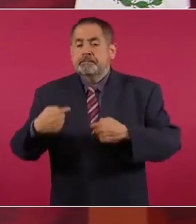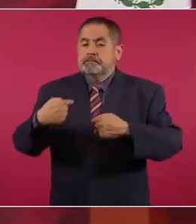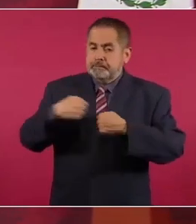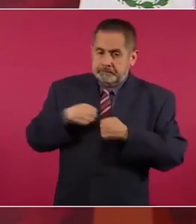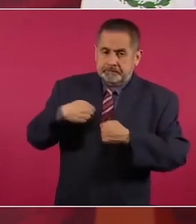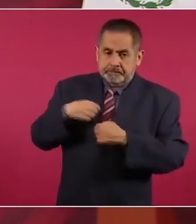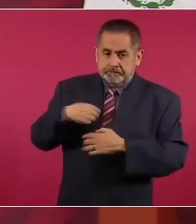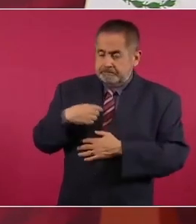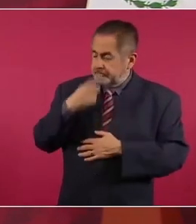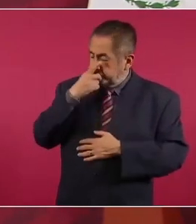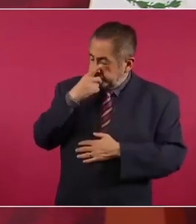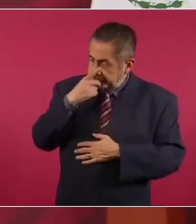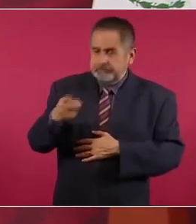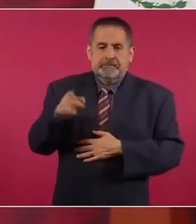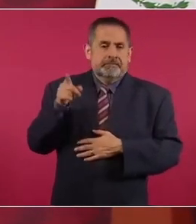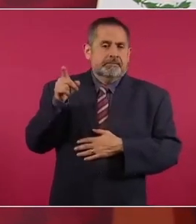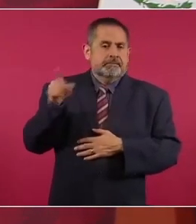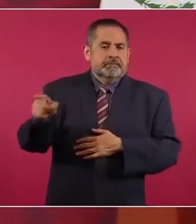que